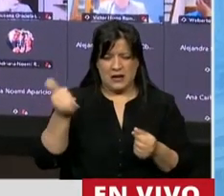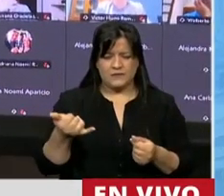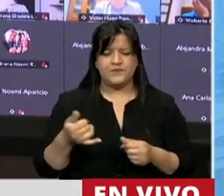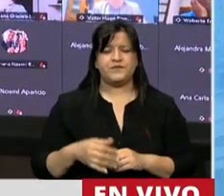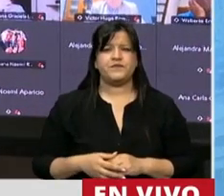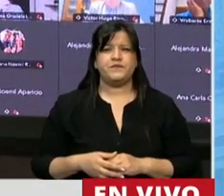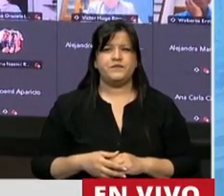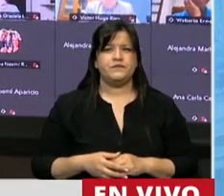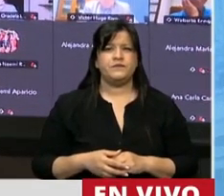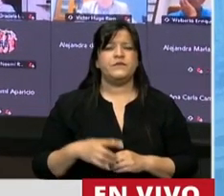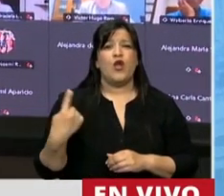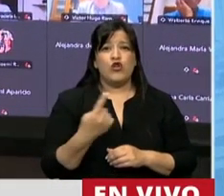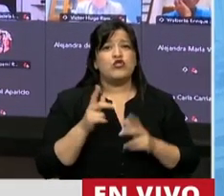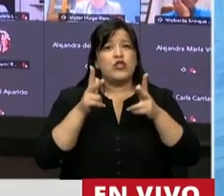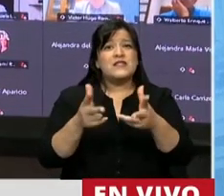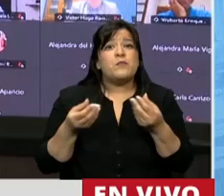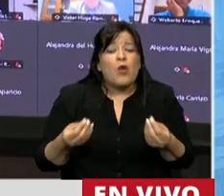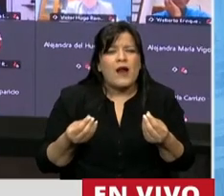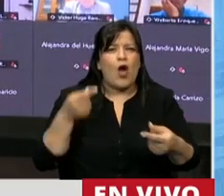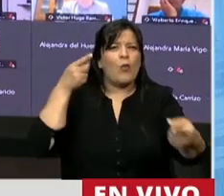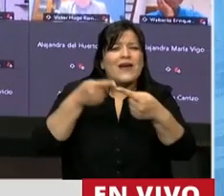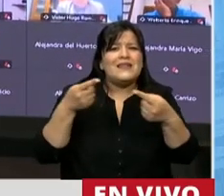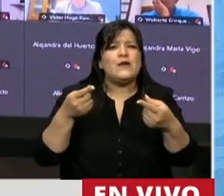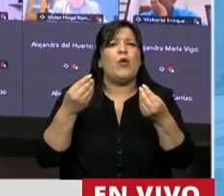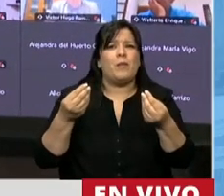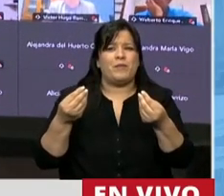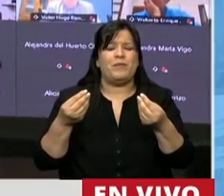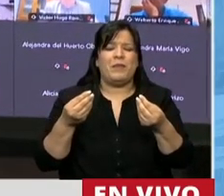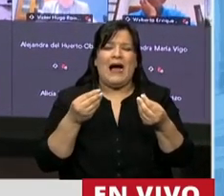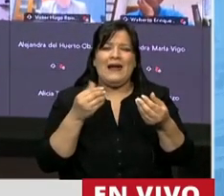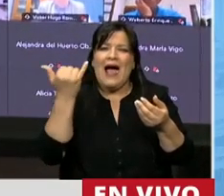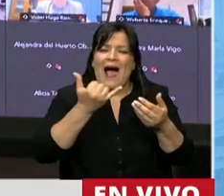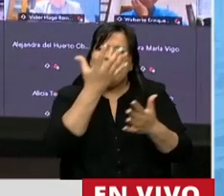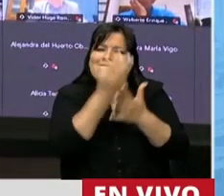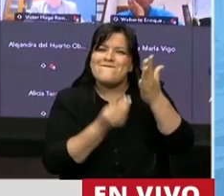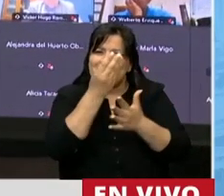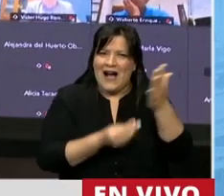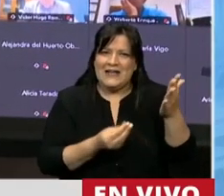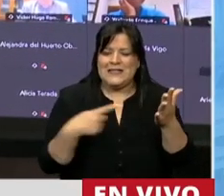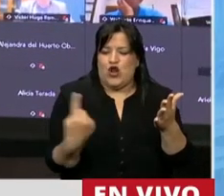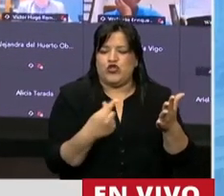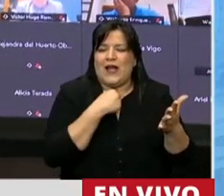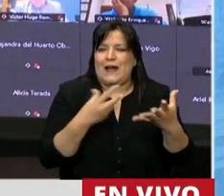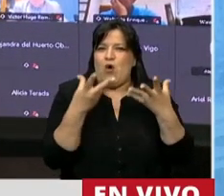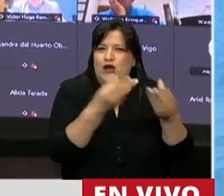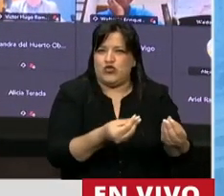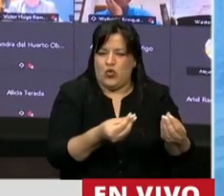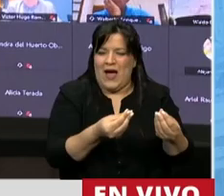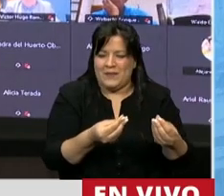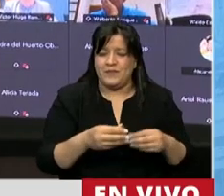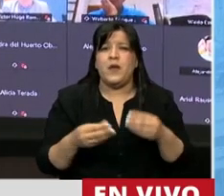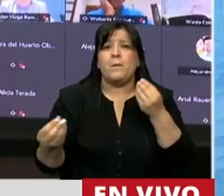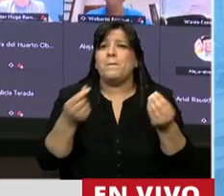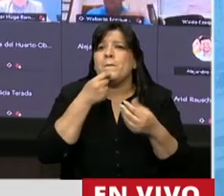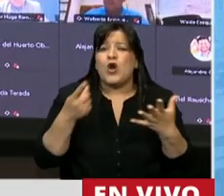lo decimos también para salvar algunas incorrección que tiene el proyecto de ley por ejemplo no